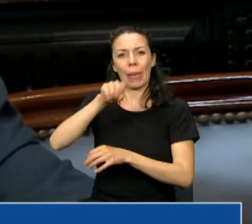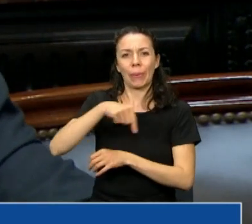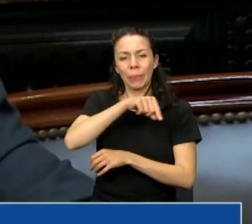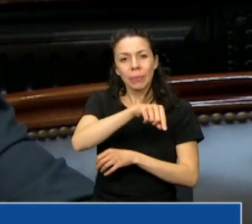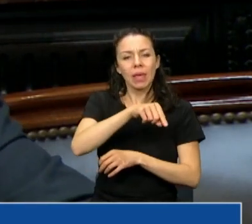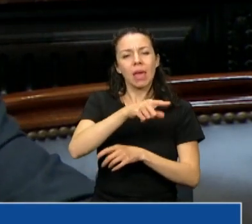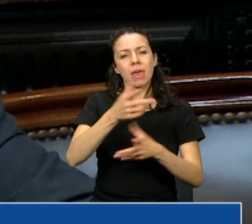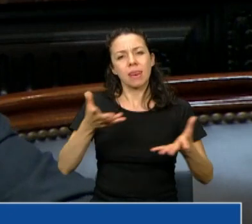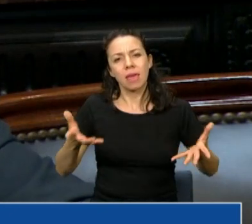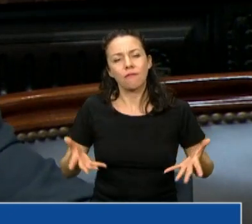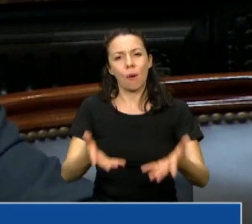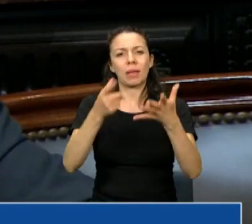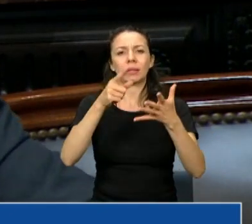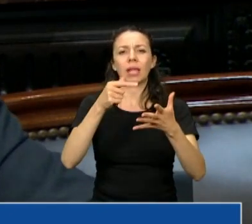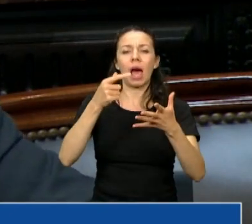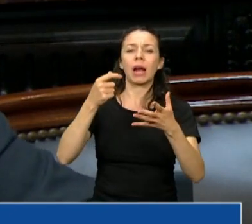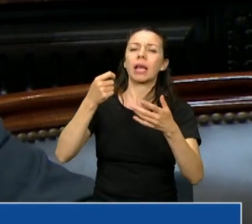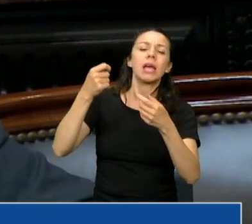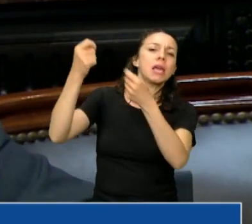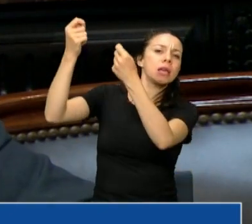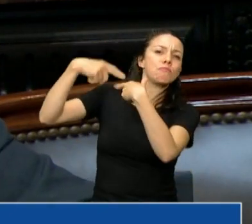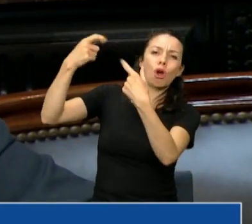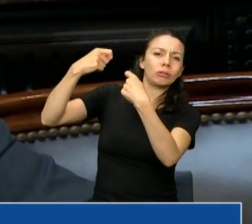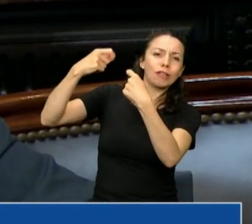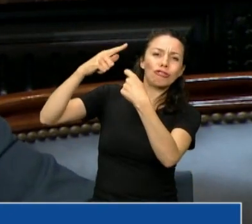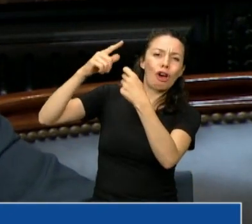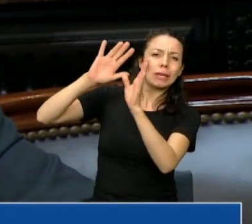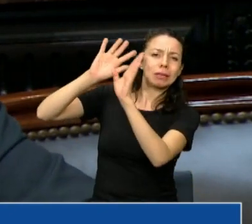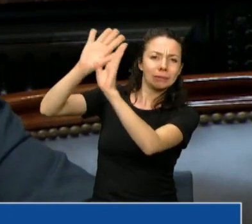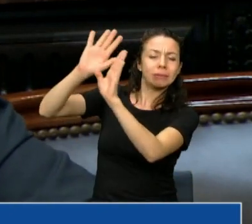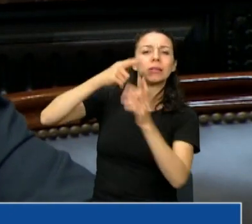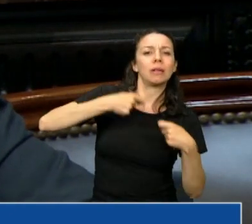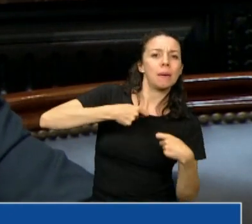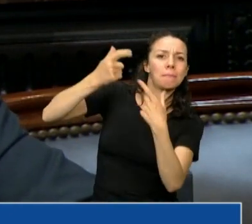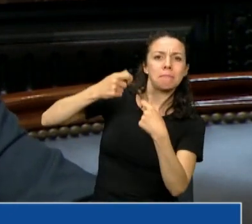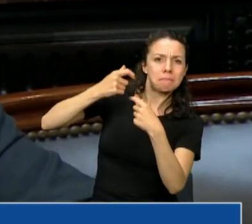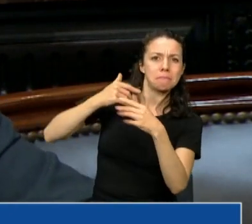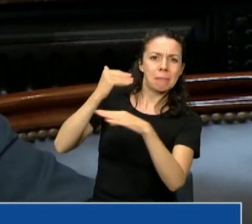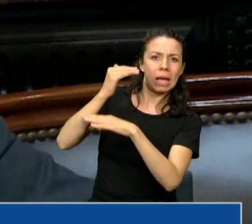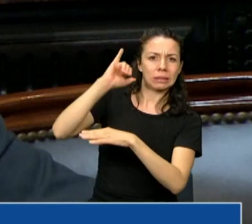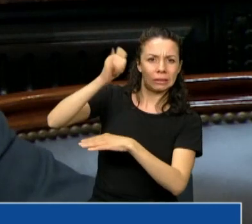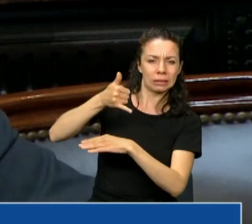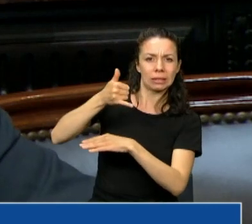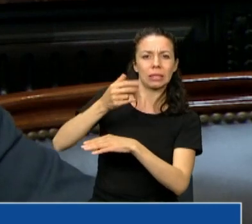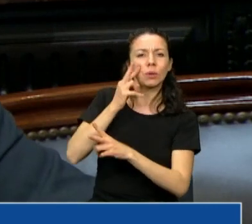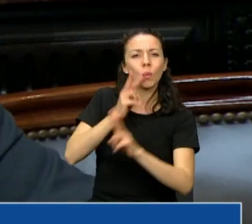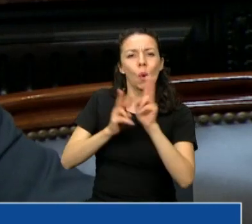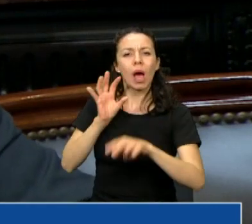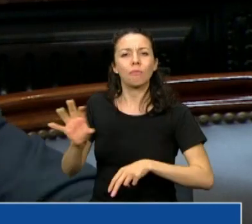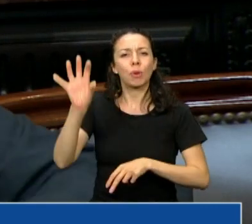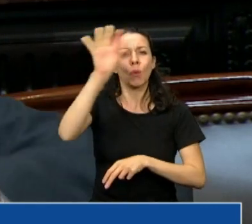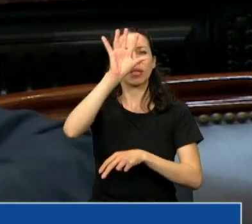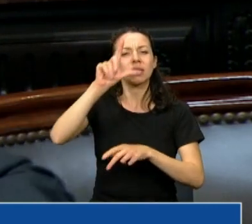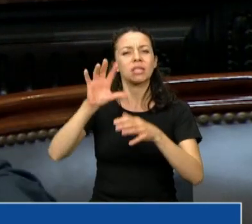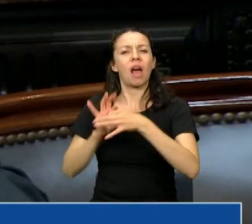suplantar importaciones, fomentar exportaciones y tener este carácter federal como